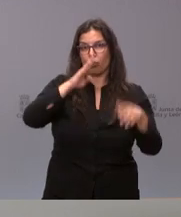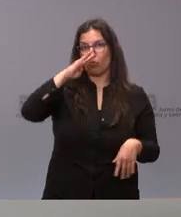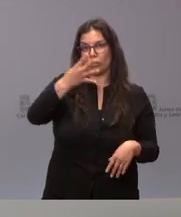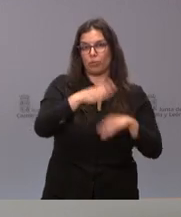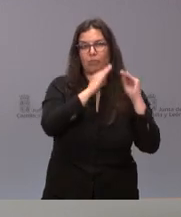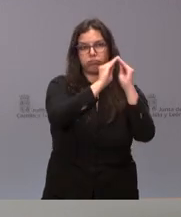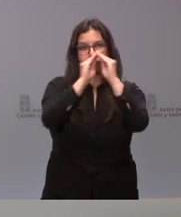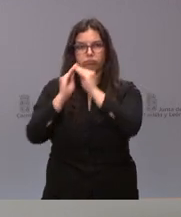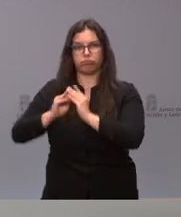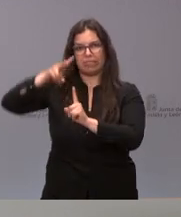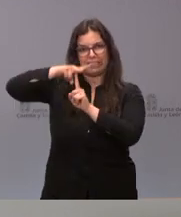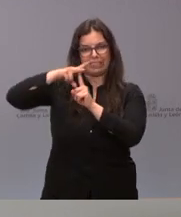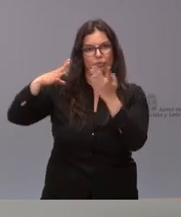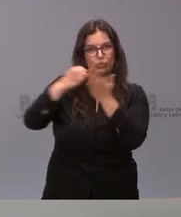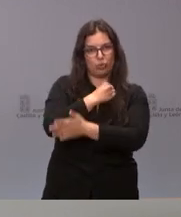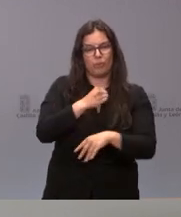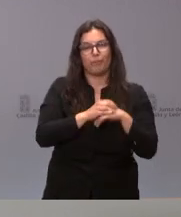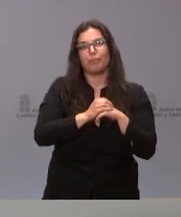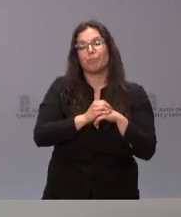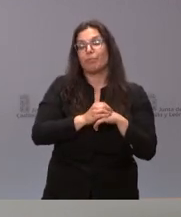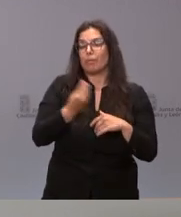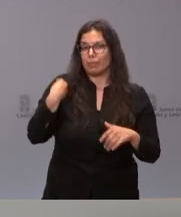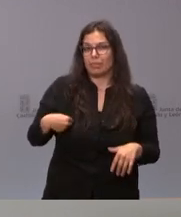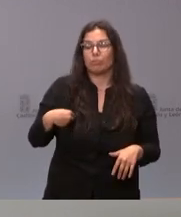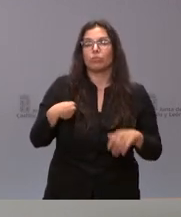actividades y de la misma forma para